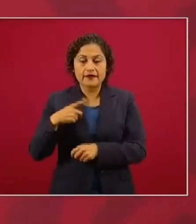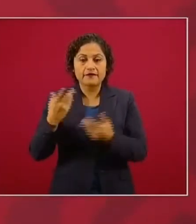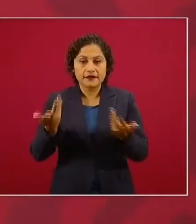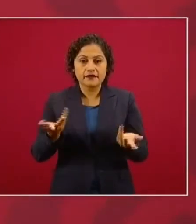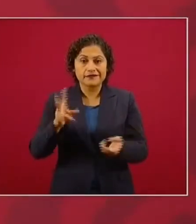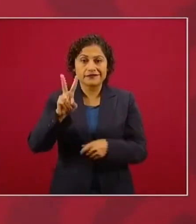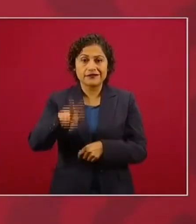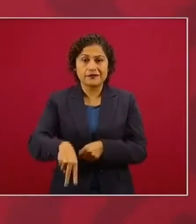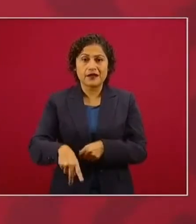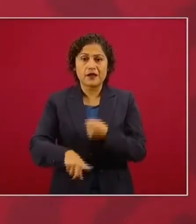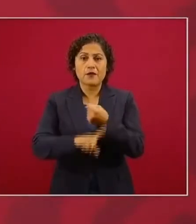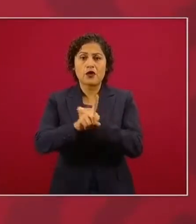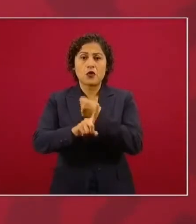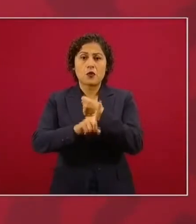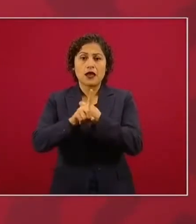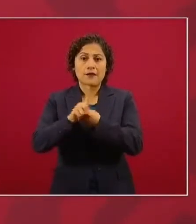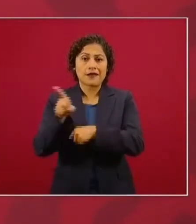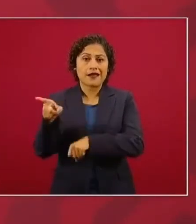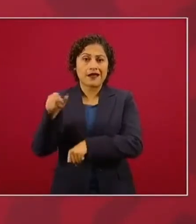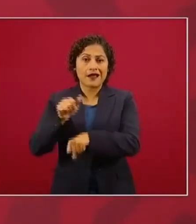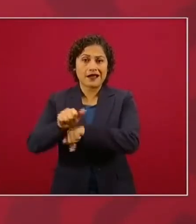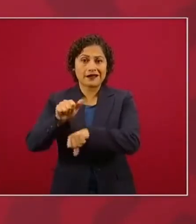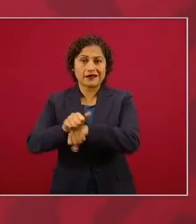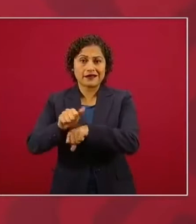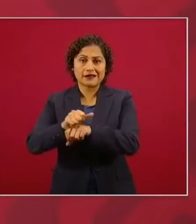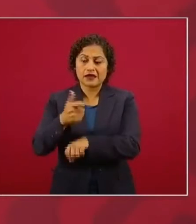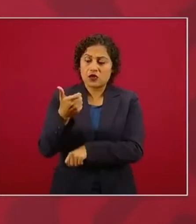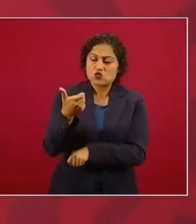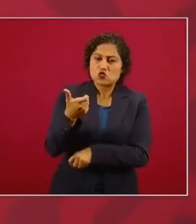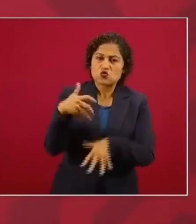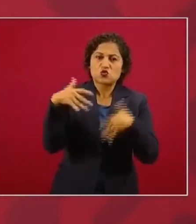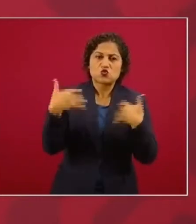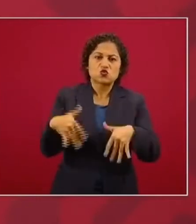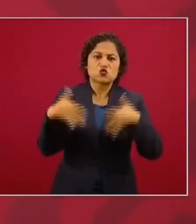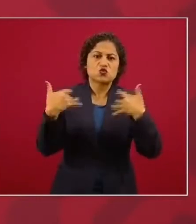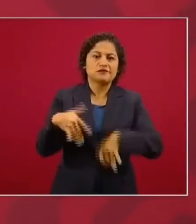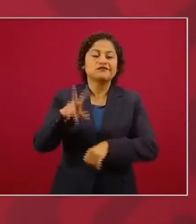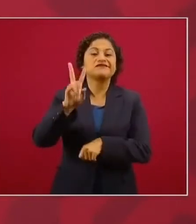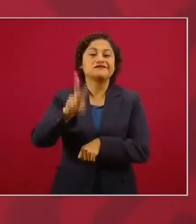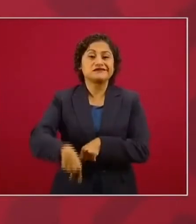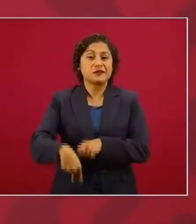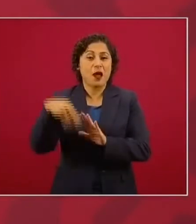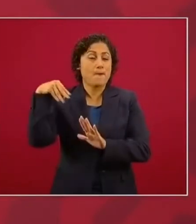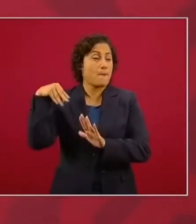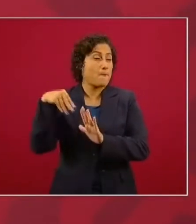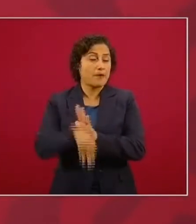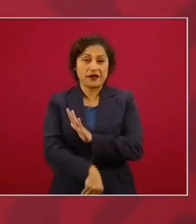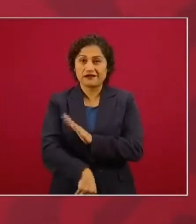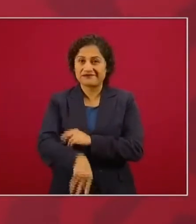financiera de Argentina en condiciones lamentables